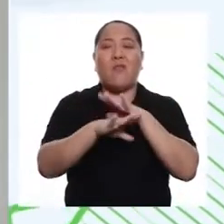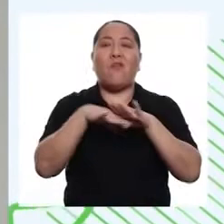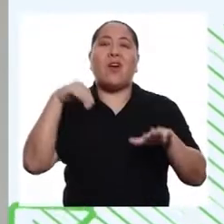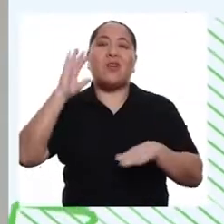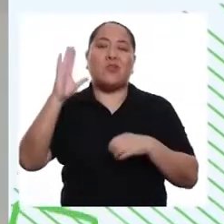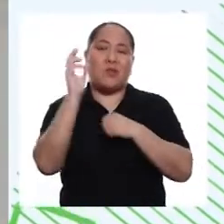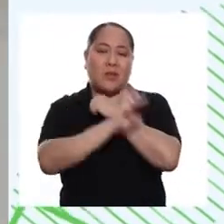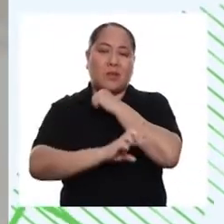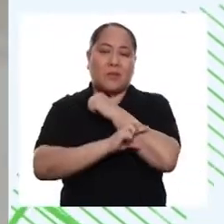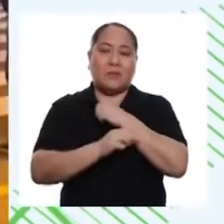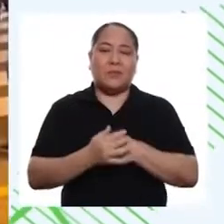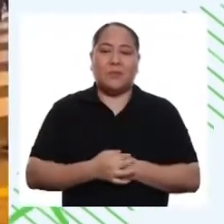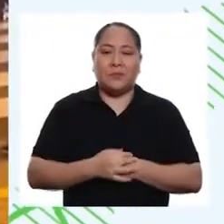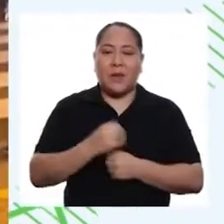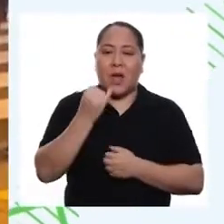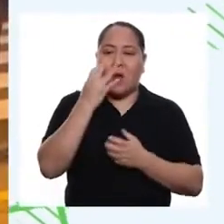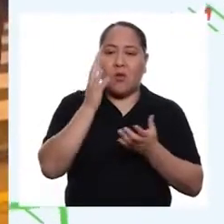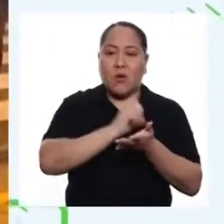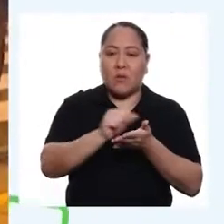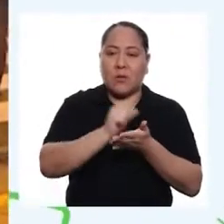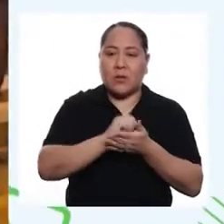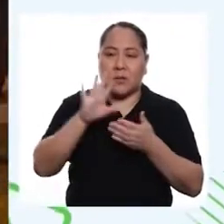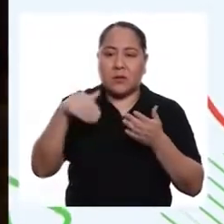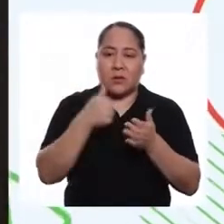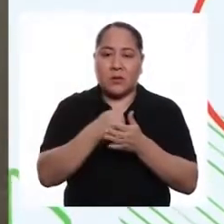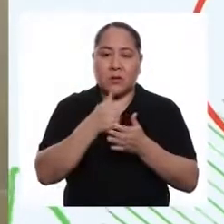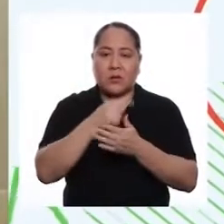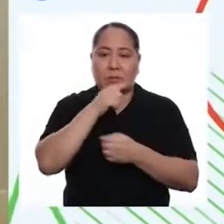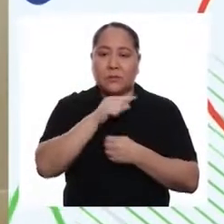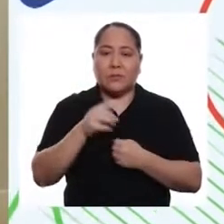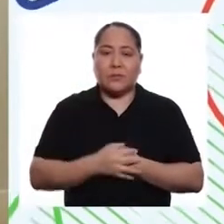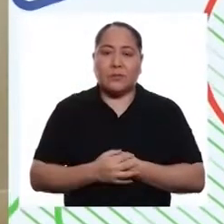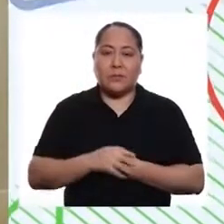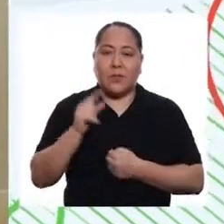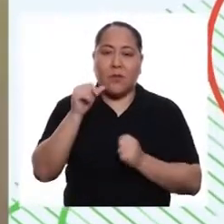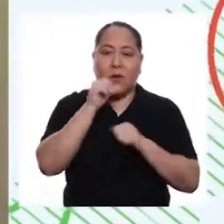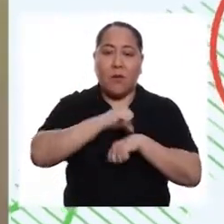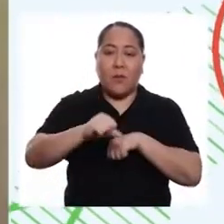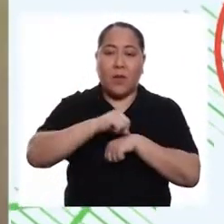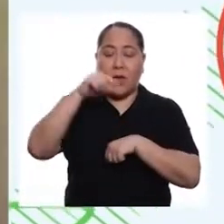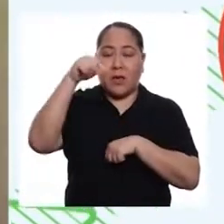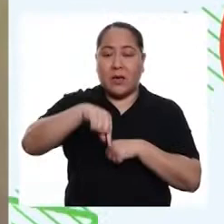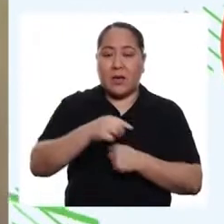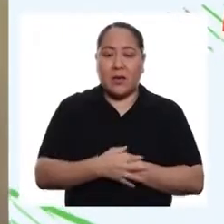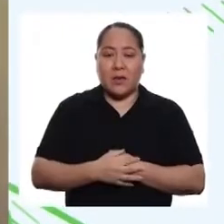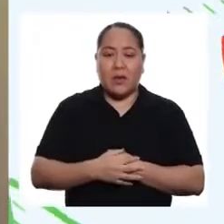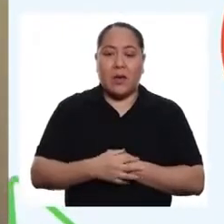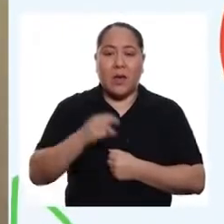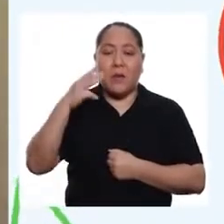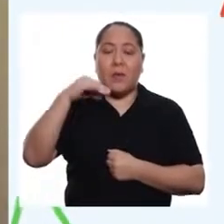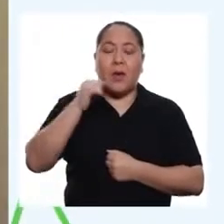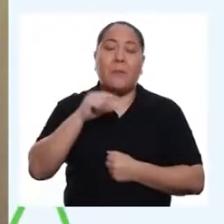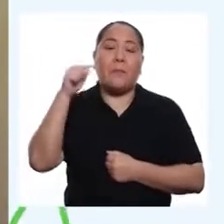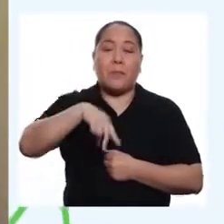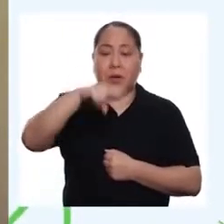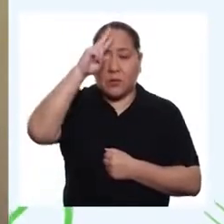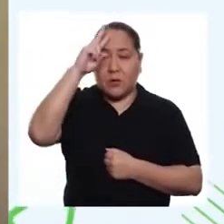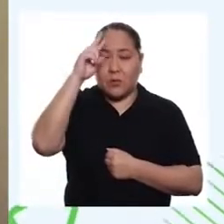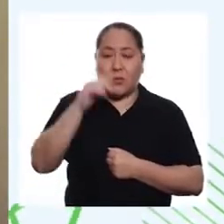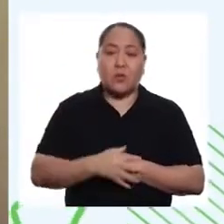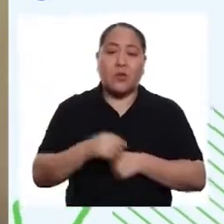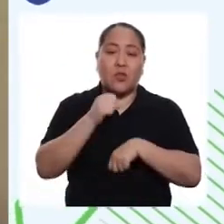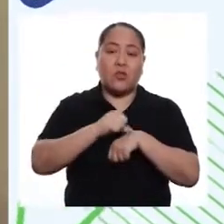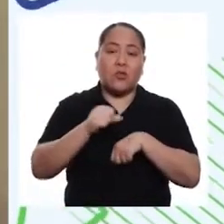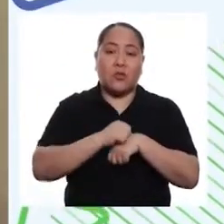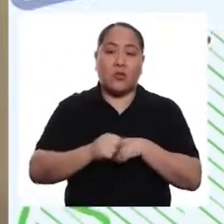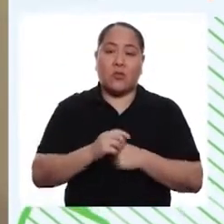animales fuera de su país. Hace unos meses mi hija tuvo una complicación del sistema urinario. Y fue operado aquí en Miami por un cirujano muy